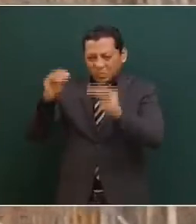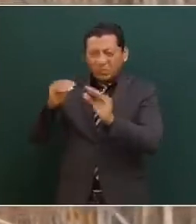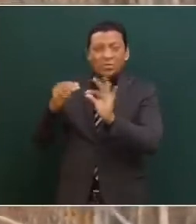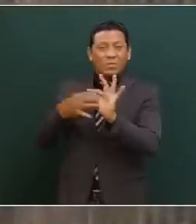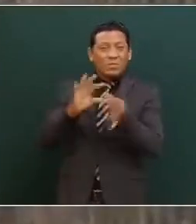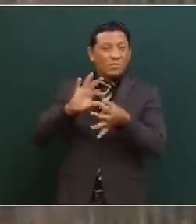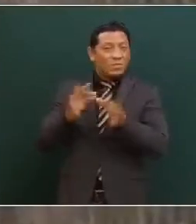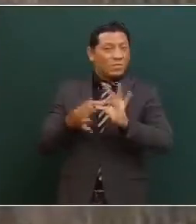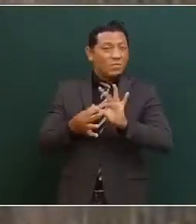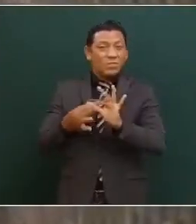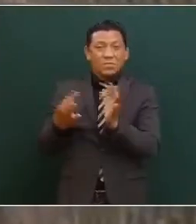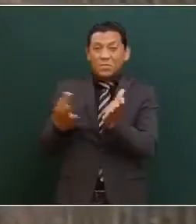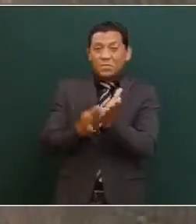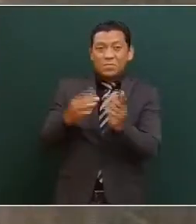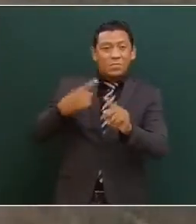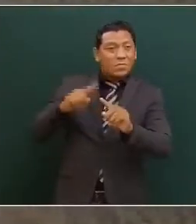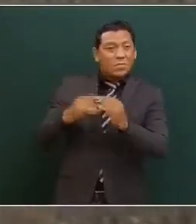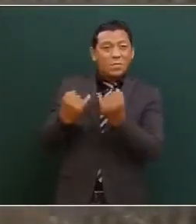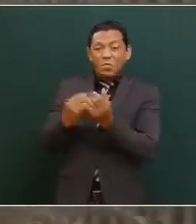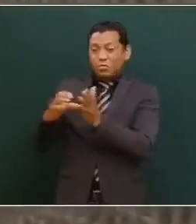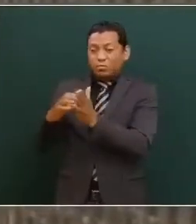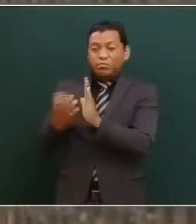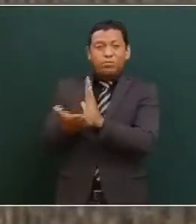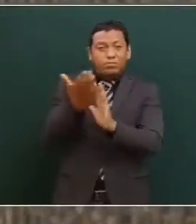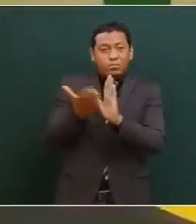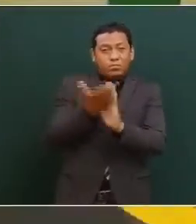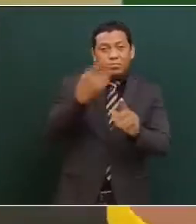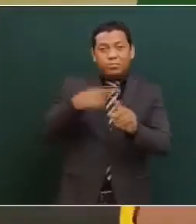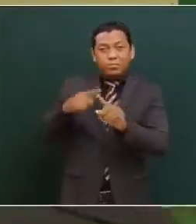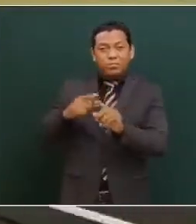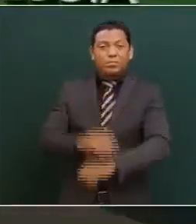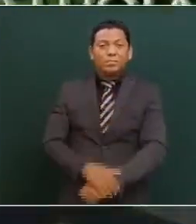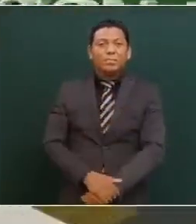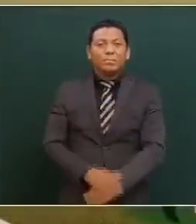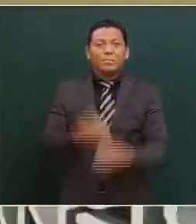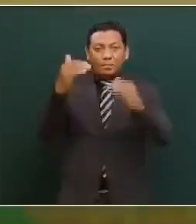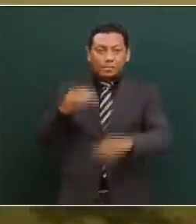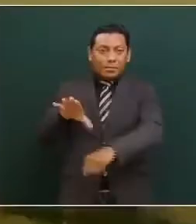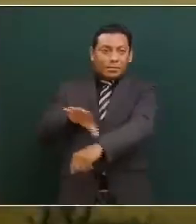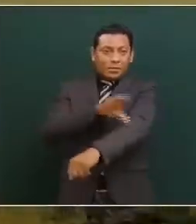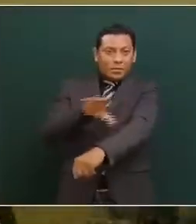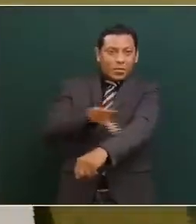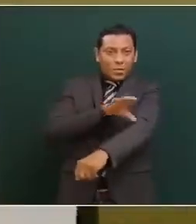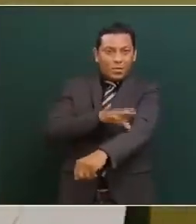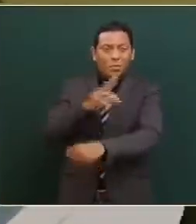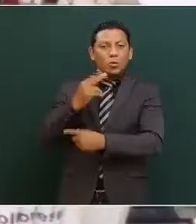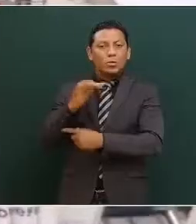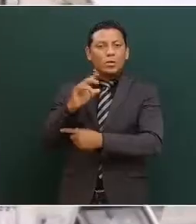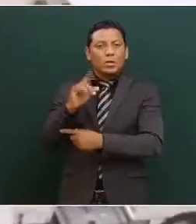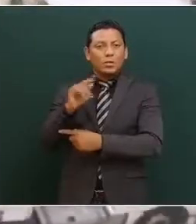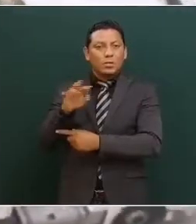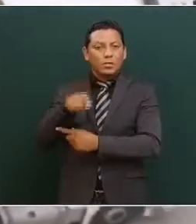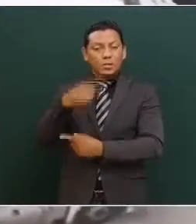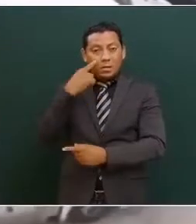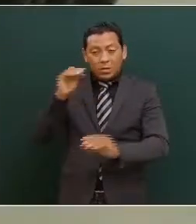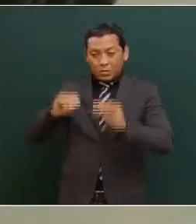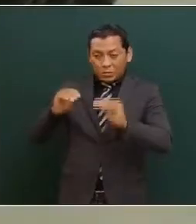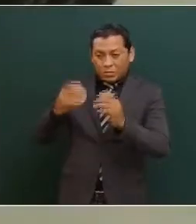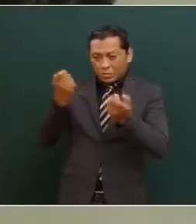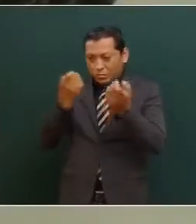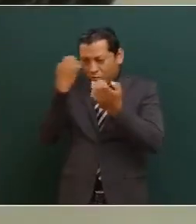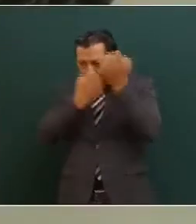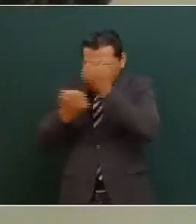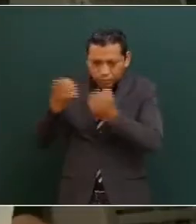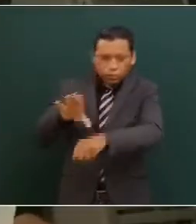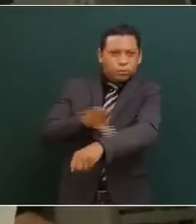acero en los a fondo y muros en caja de aislamiento secundaria. En las redes eléctricas, voz y datos, se ejecutan pruebas de alta